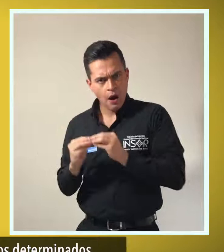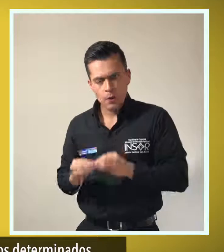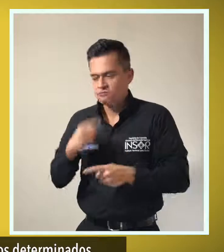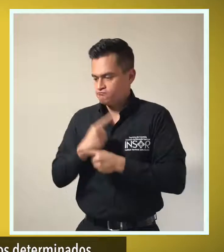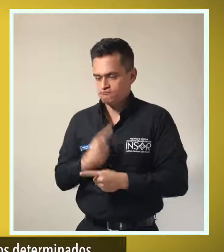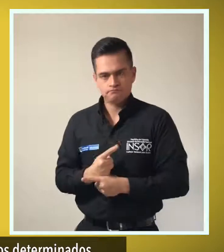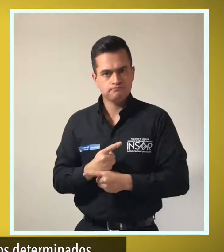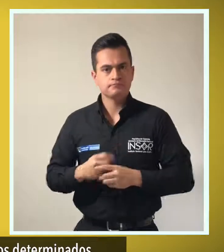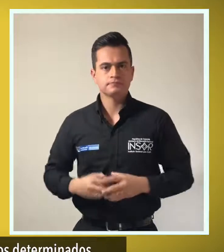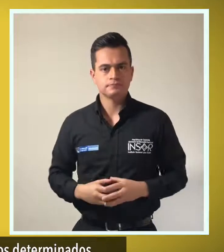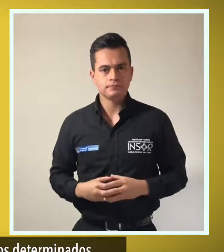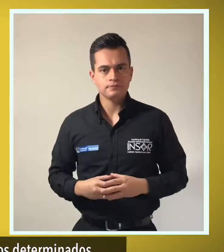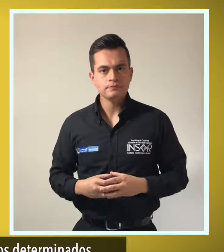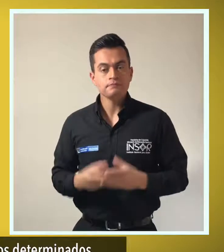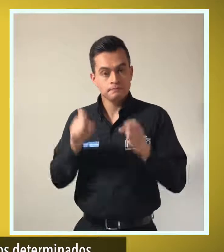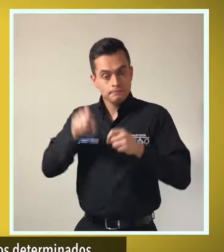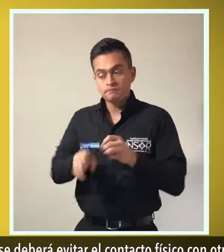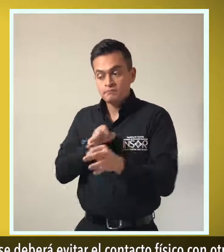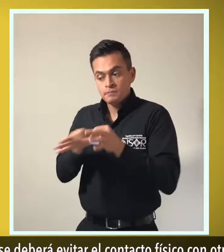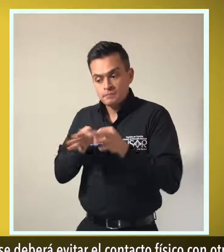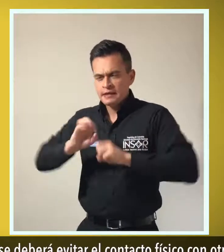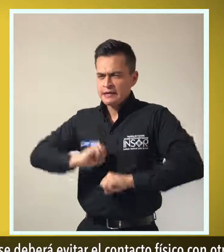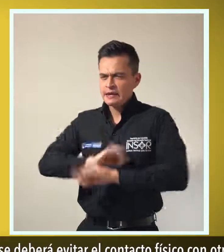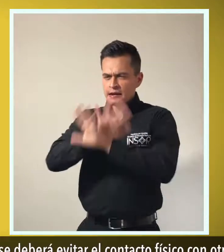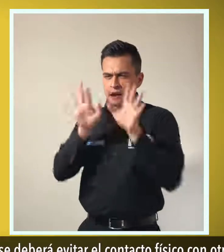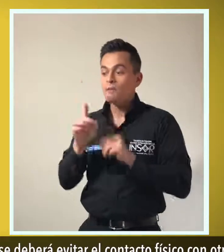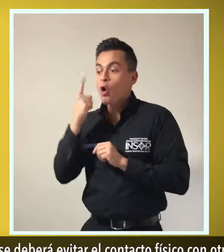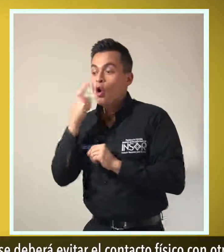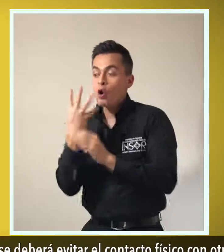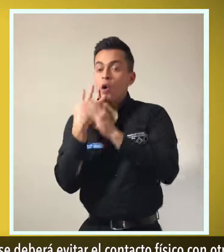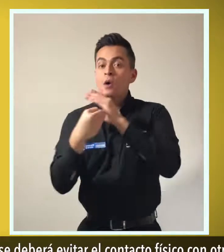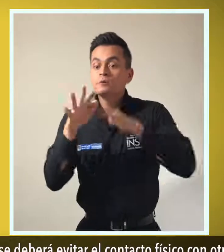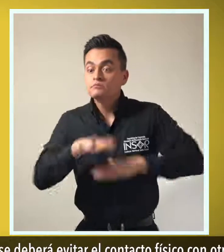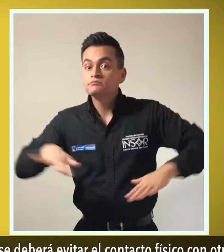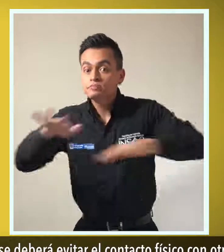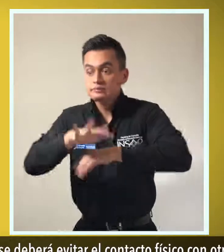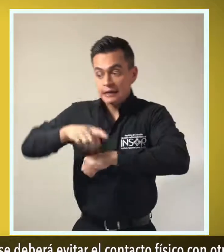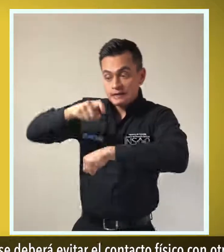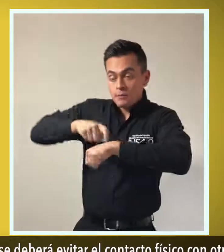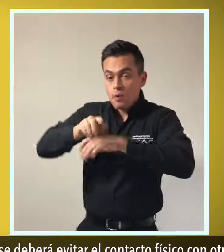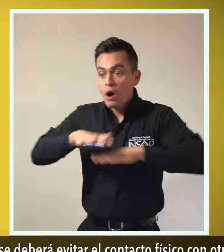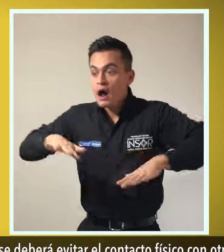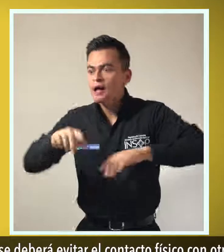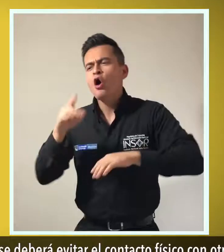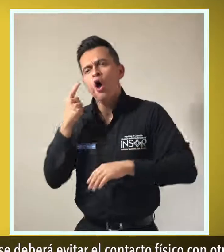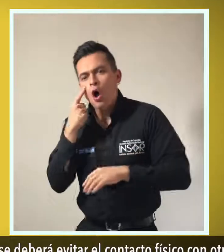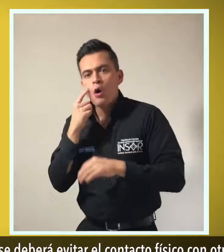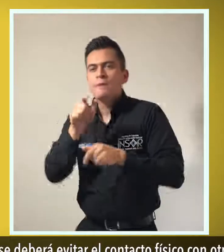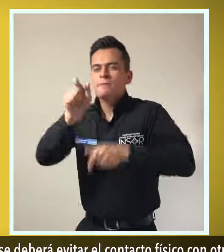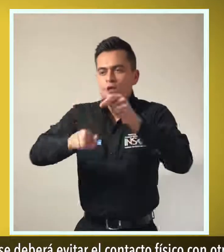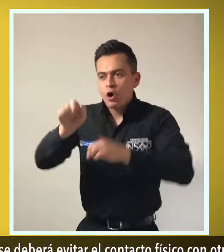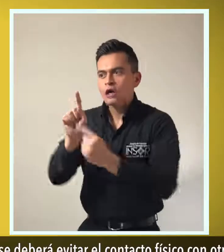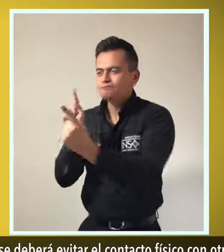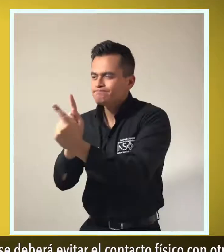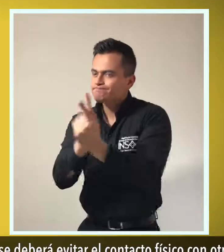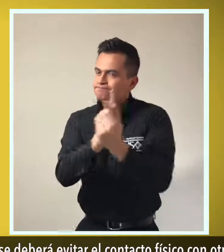acuerdos necesarios y cumpla lo pactado. Explique con claridad que durante el tiempo de salida se deberá evitar el contacto físico con otras